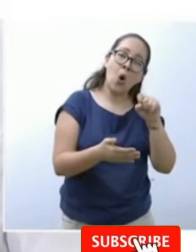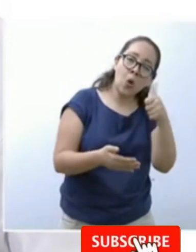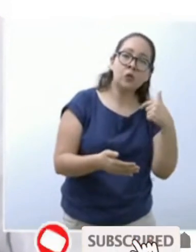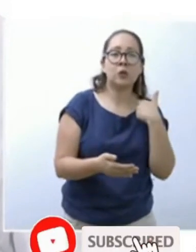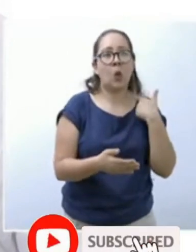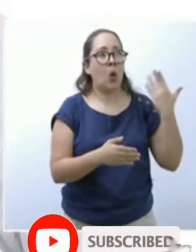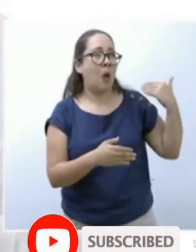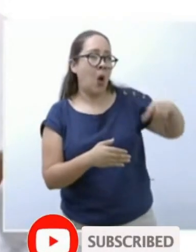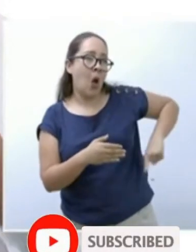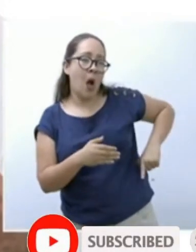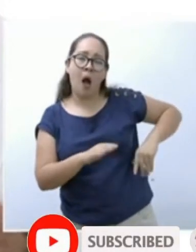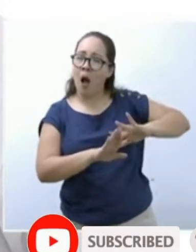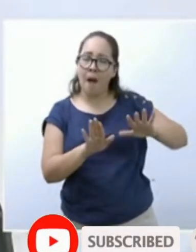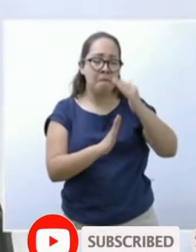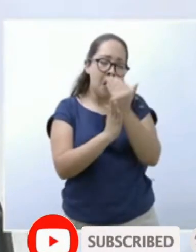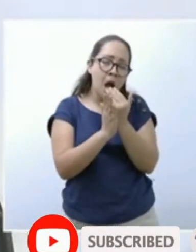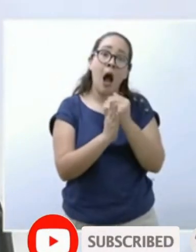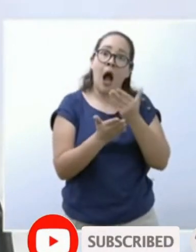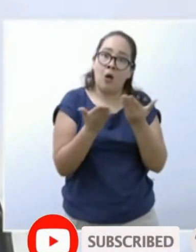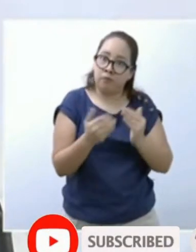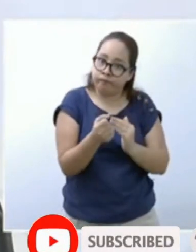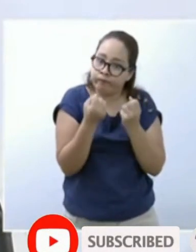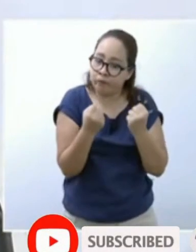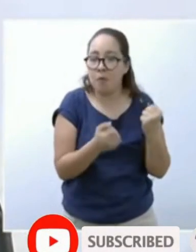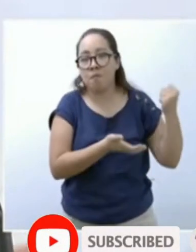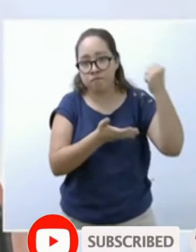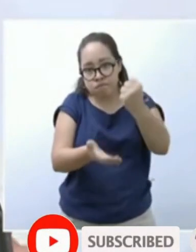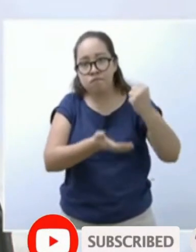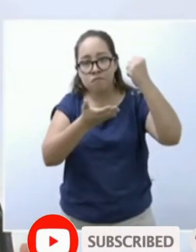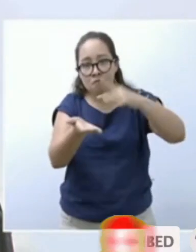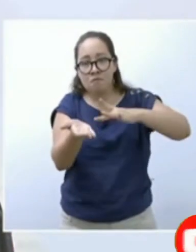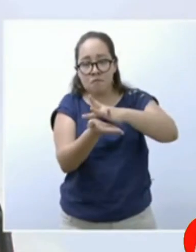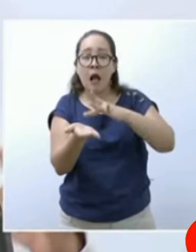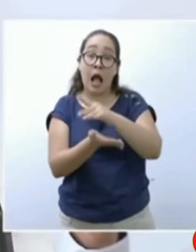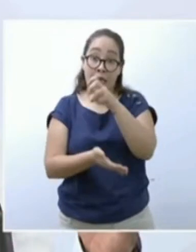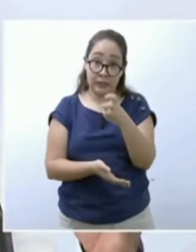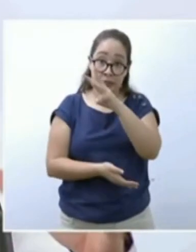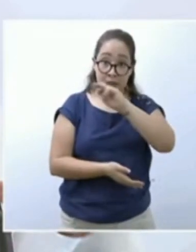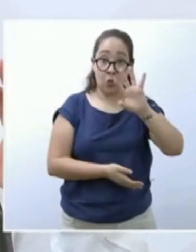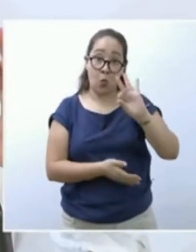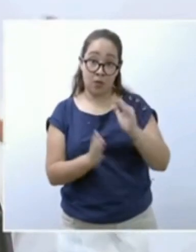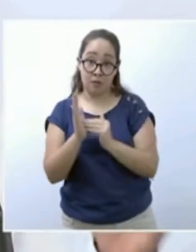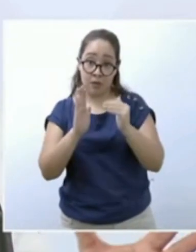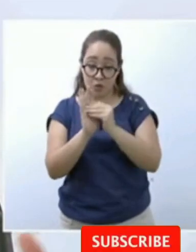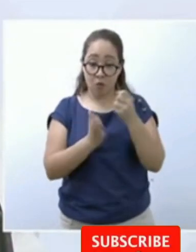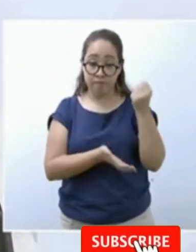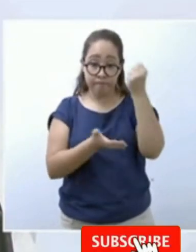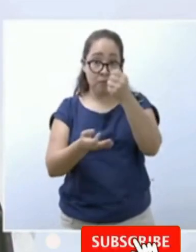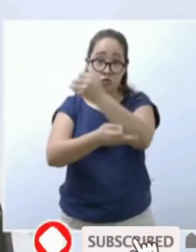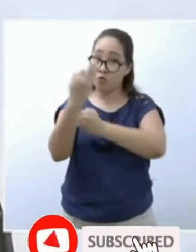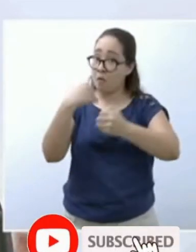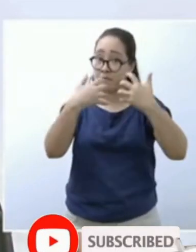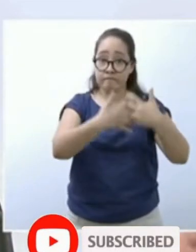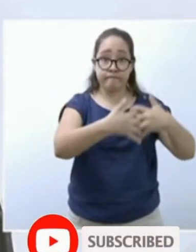Quiero también decir que estos 340 millones es parte de inversión en todas nuestras